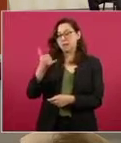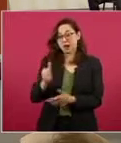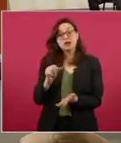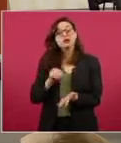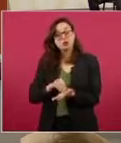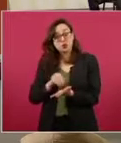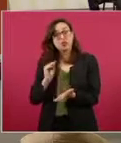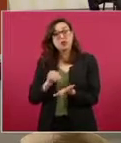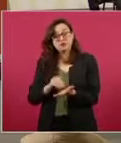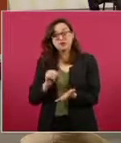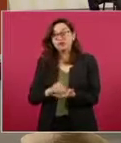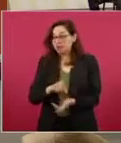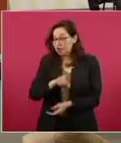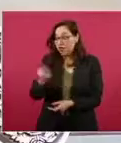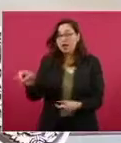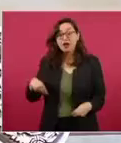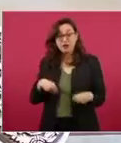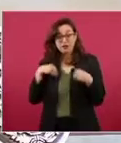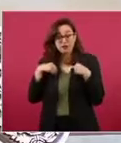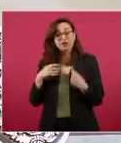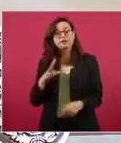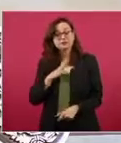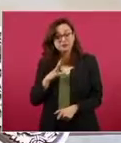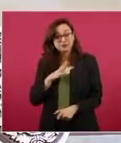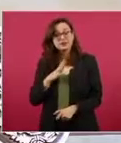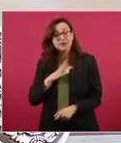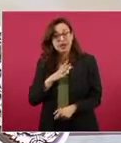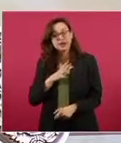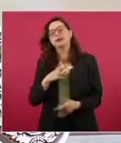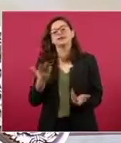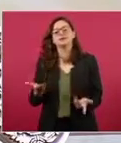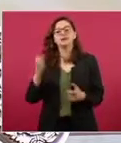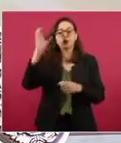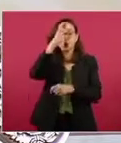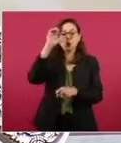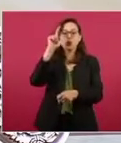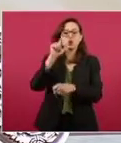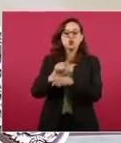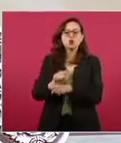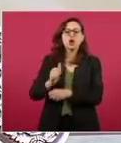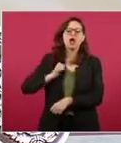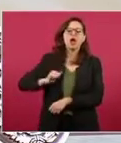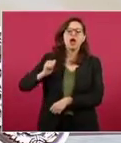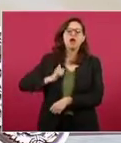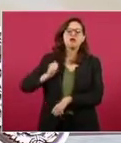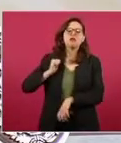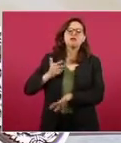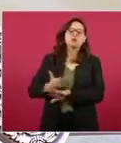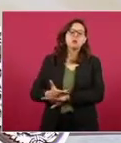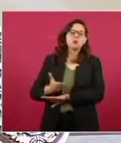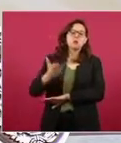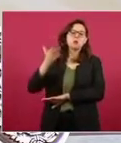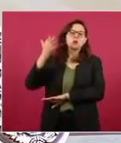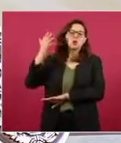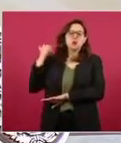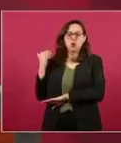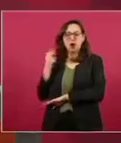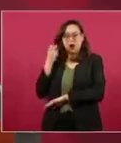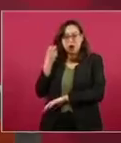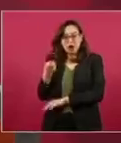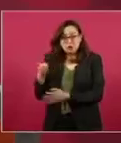Porque el patrimonio cultural no sólo es aquel que viene de las antiguas civilizaciones,